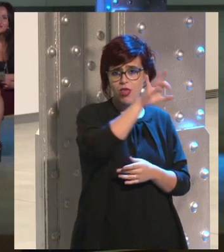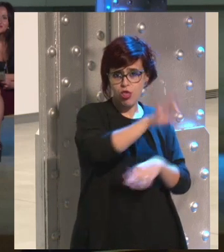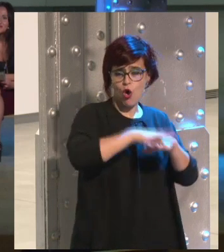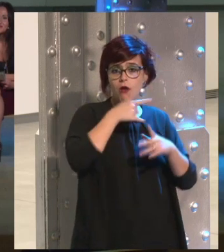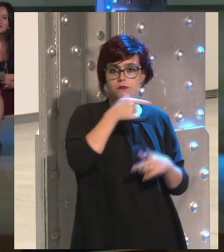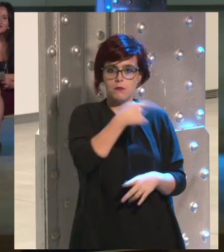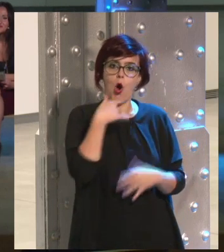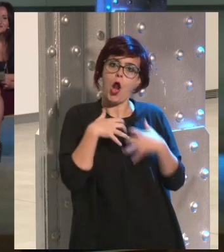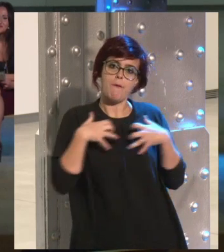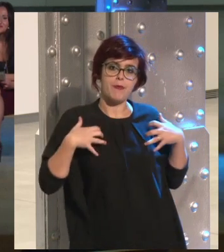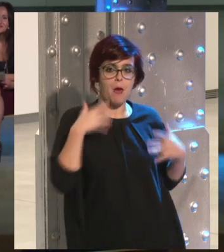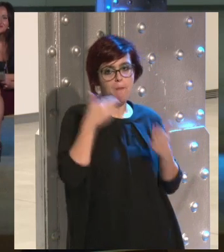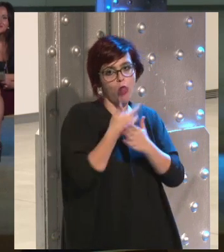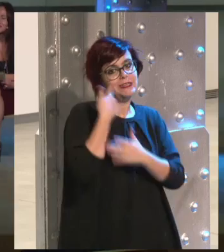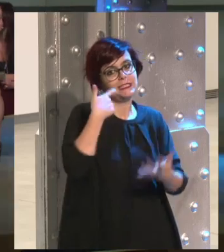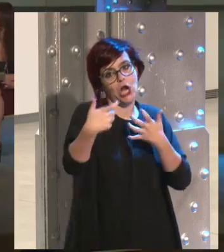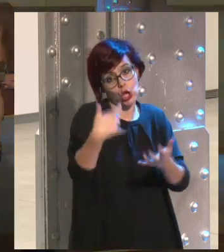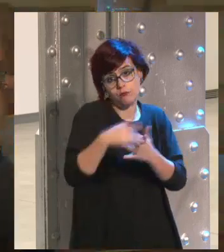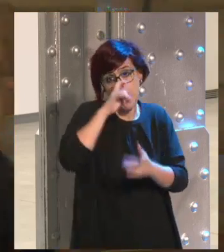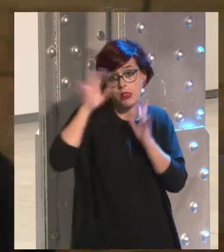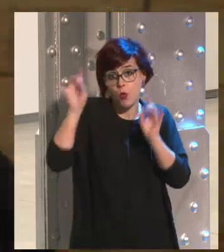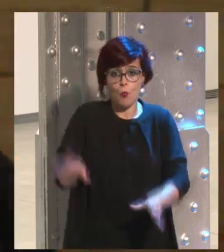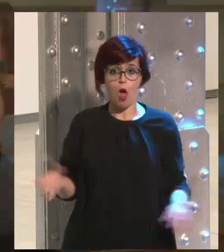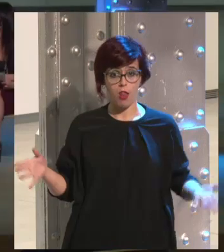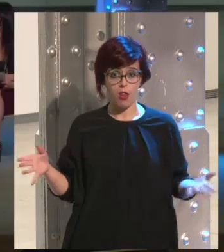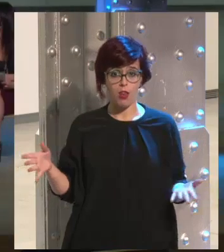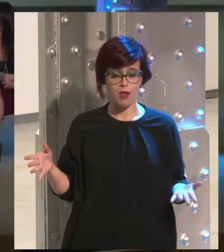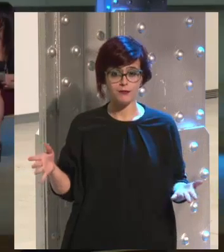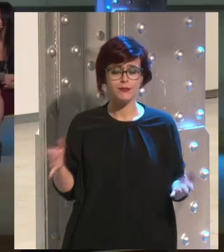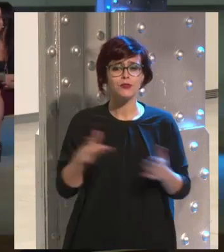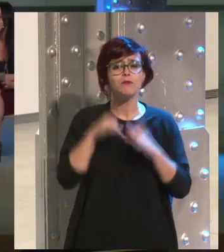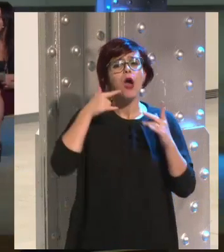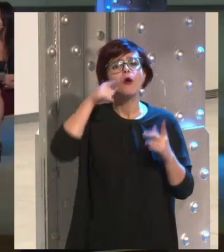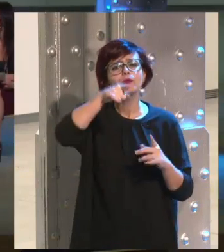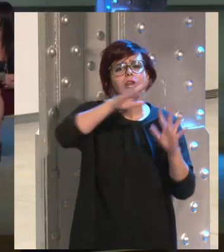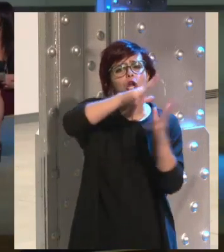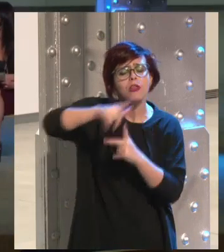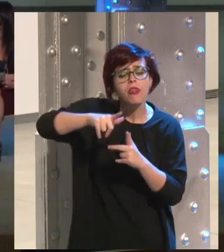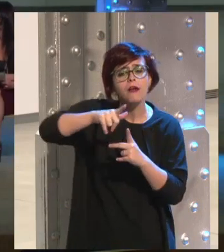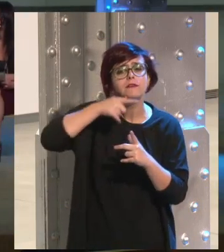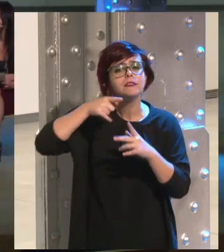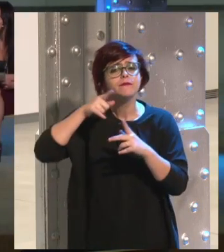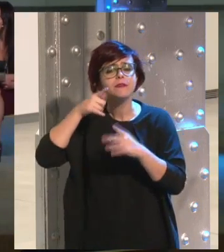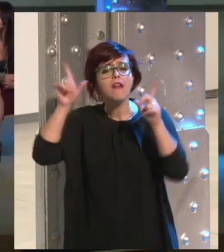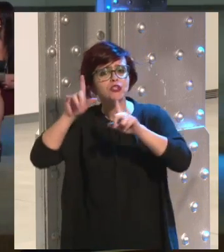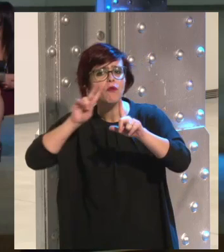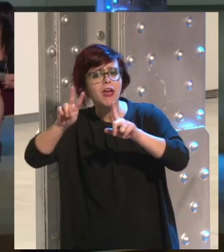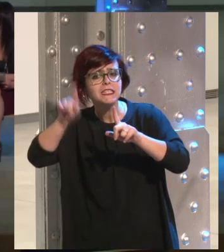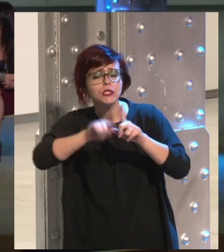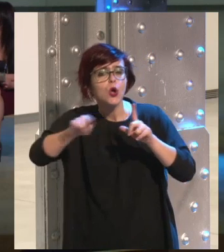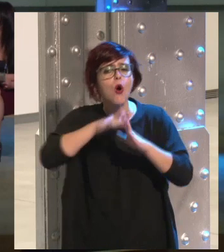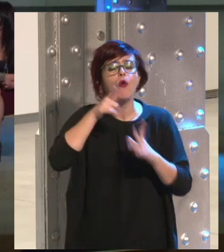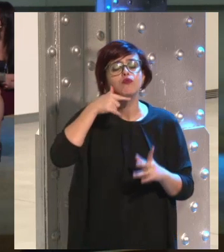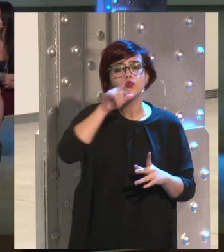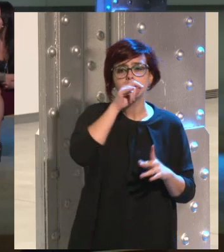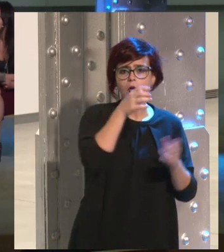en la Gran Vía. Santiago, quiero hacerle una pregunta, ¿usted ve las noticias en televisión o tiene Twitter usted? Sí, tengo Twitter. se